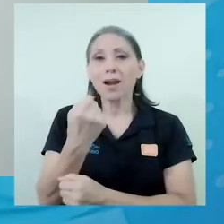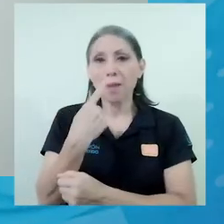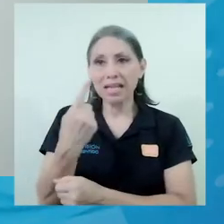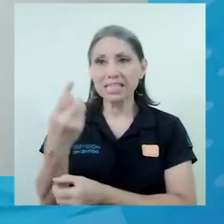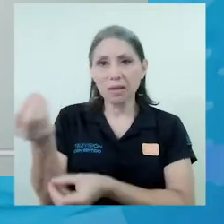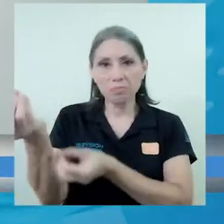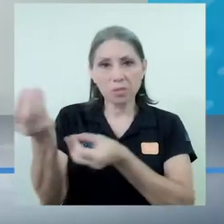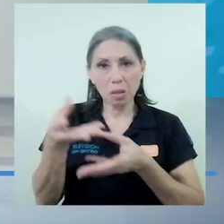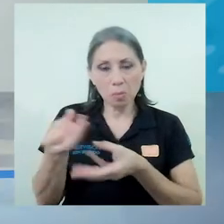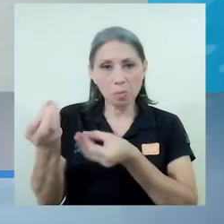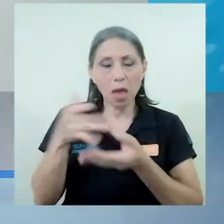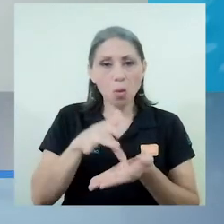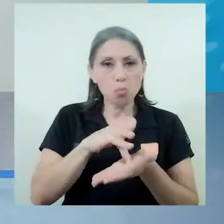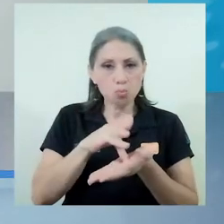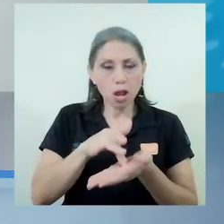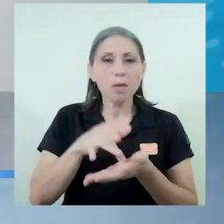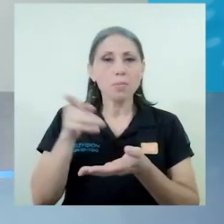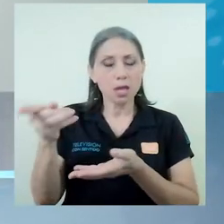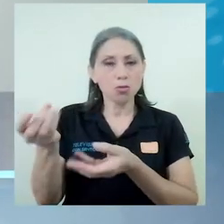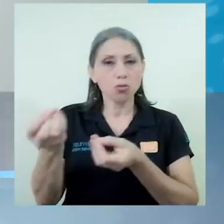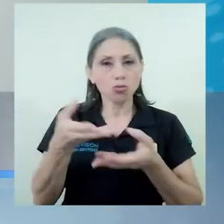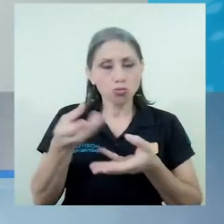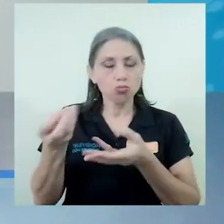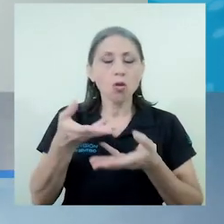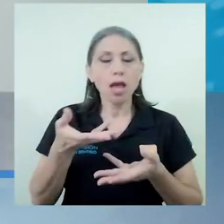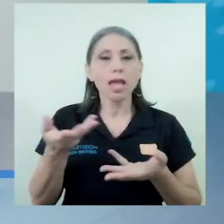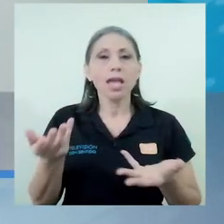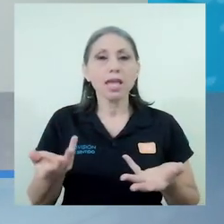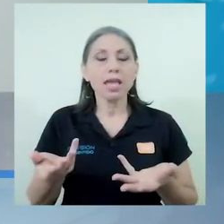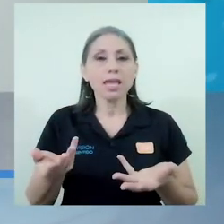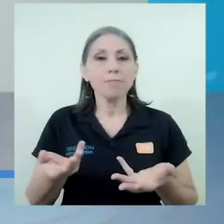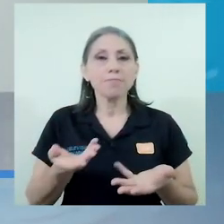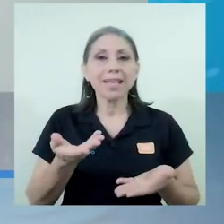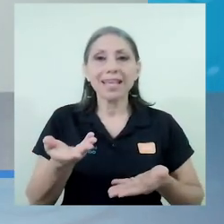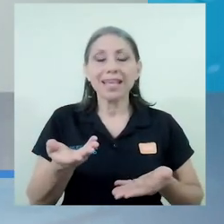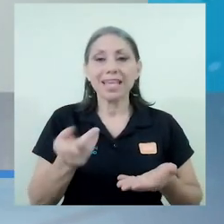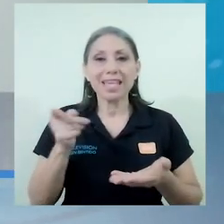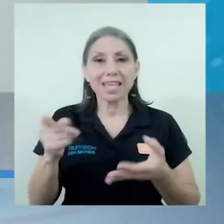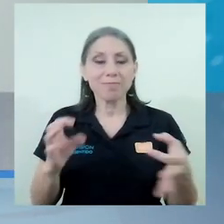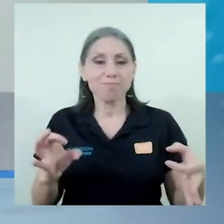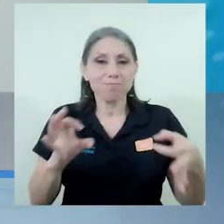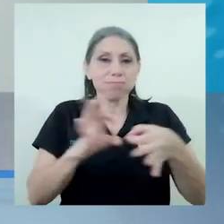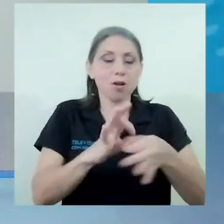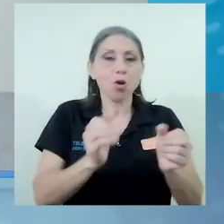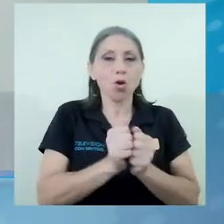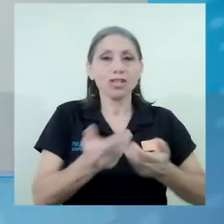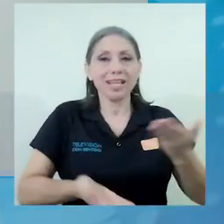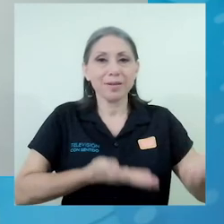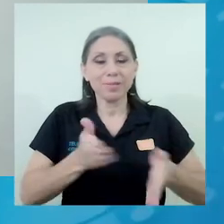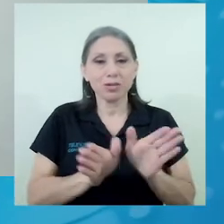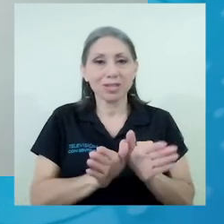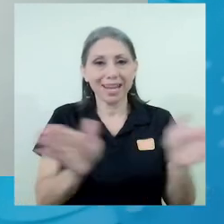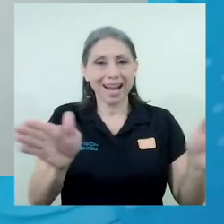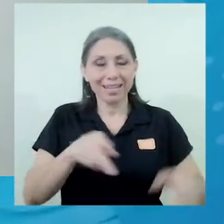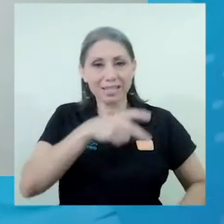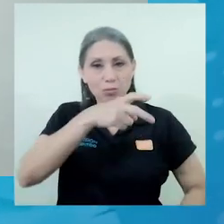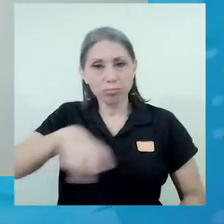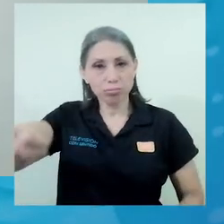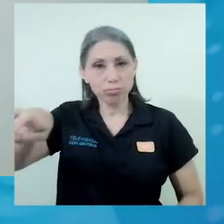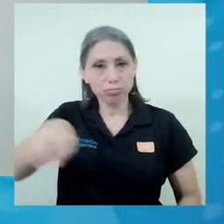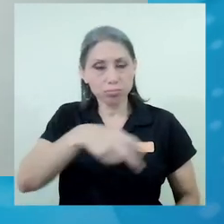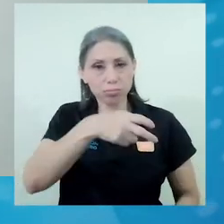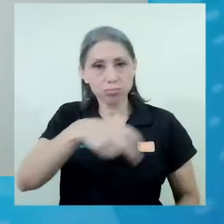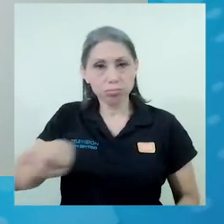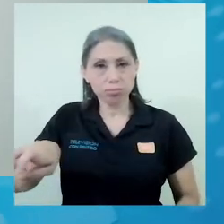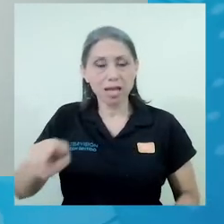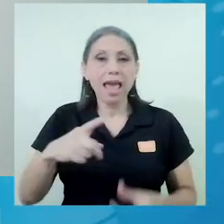nos facilita los tratamientos y servicios generales en transporte. Entonces, tenemos una herramienta